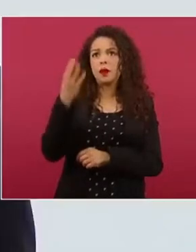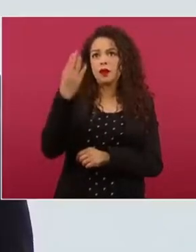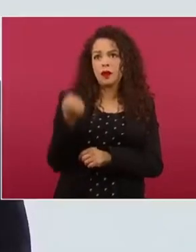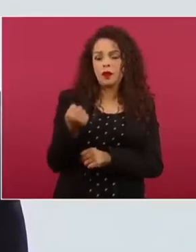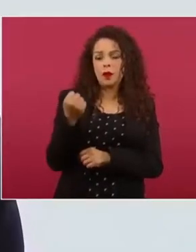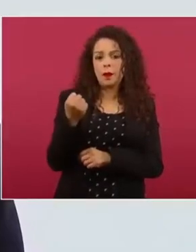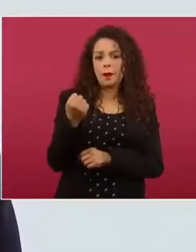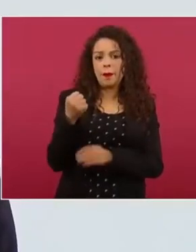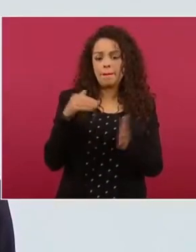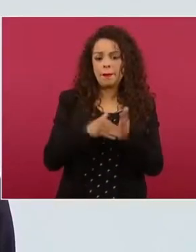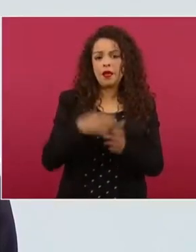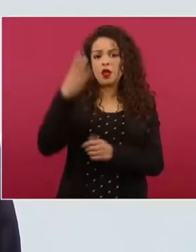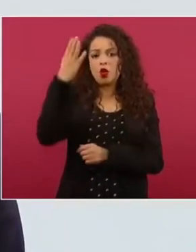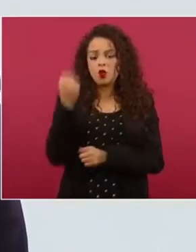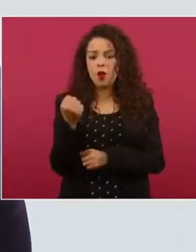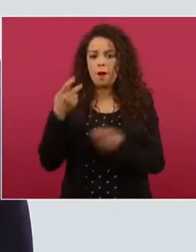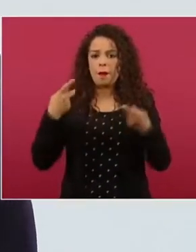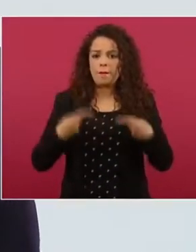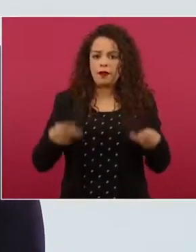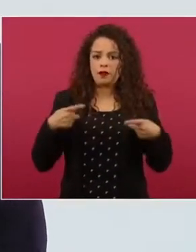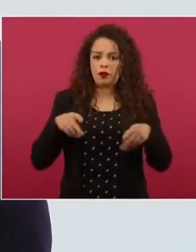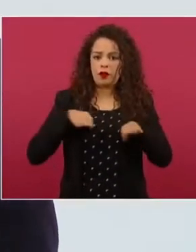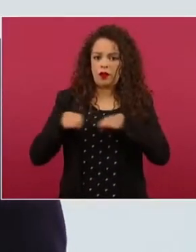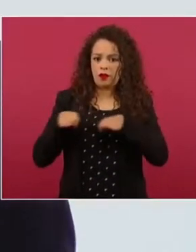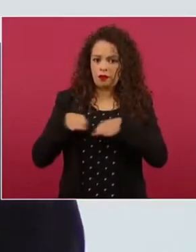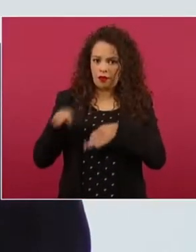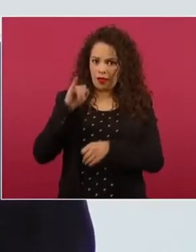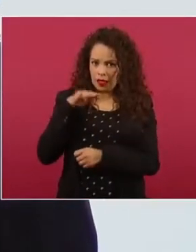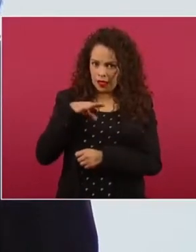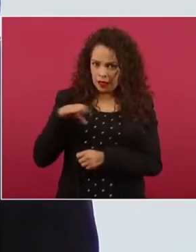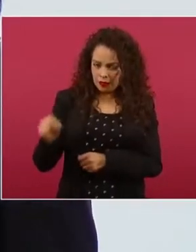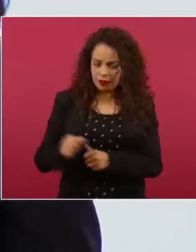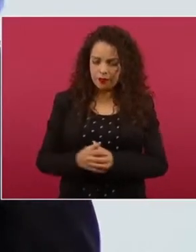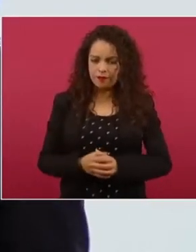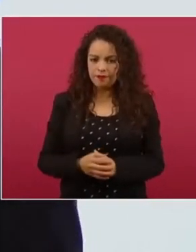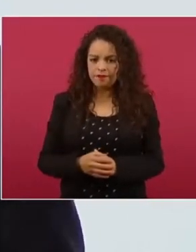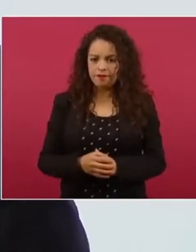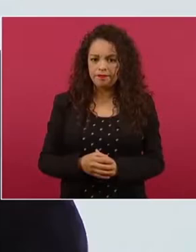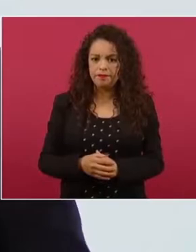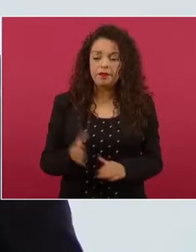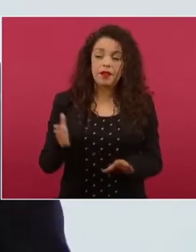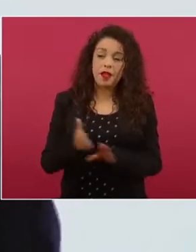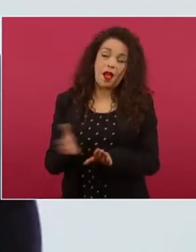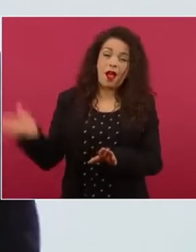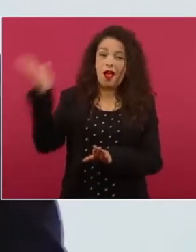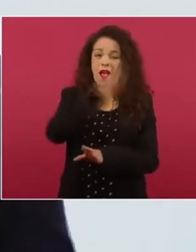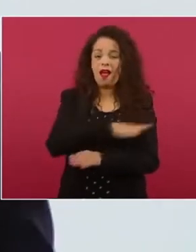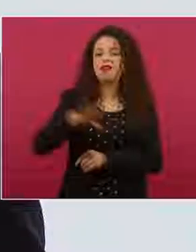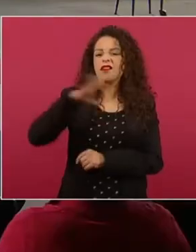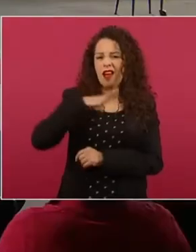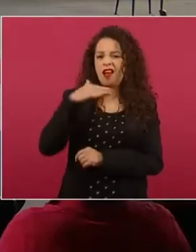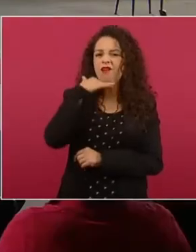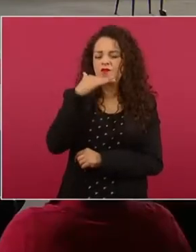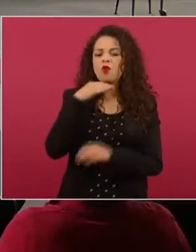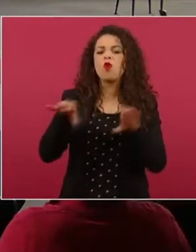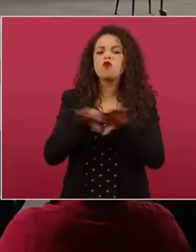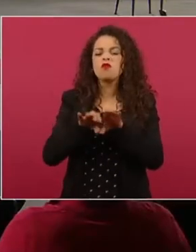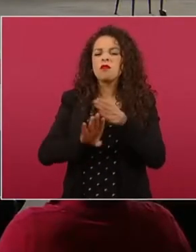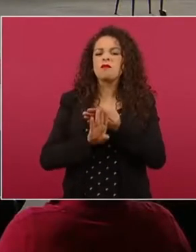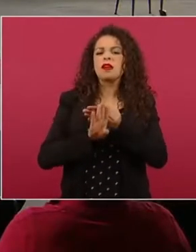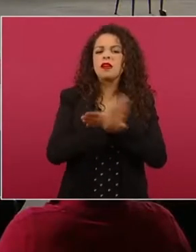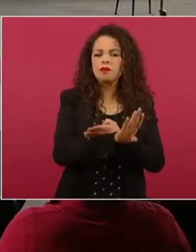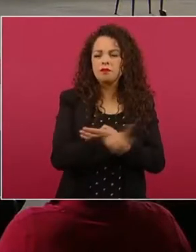trabajadores. Para evitar la corrupción, que imperaba antes, el IMSS previó que los